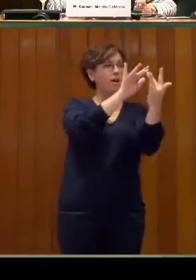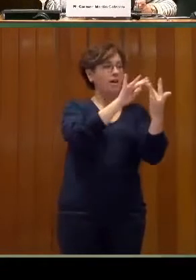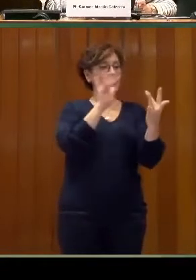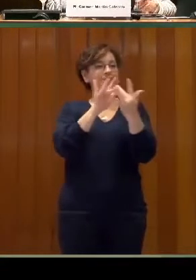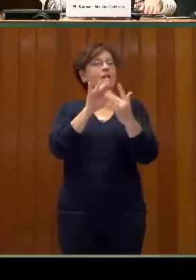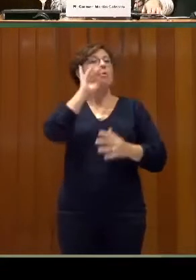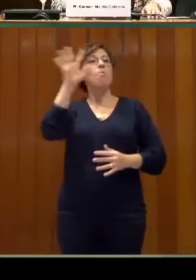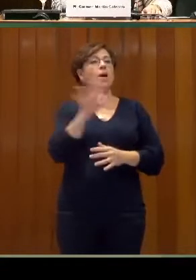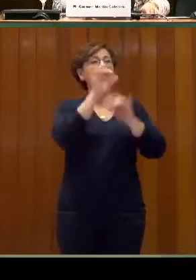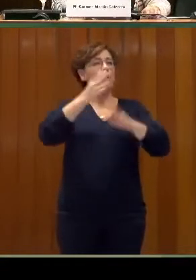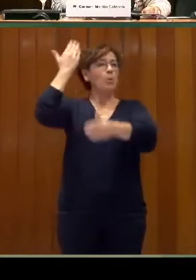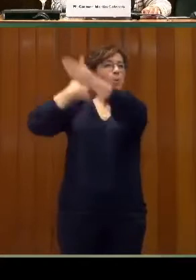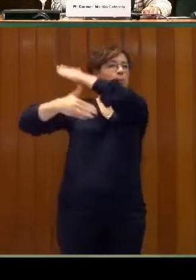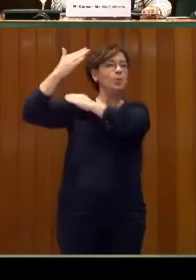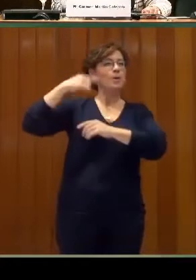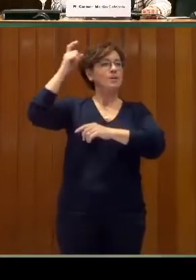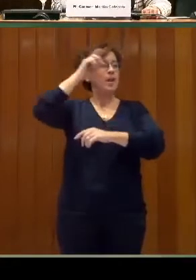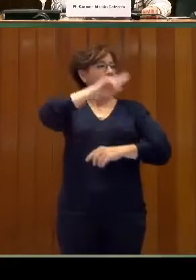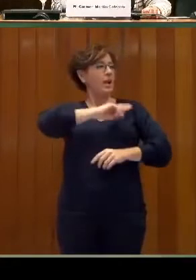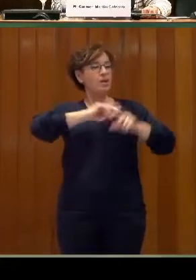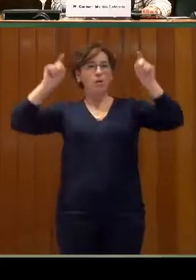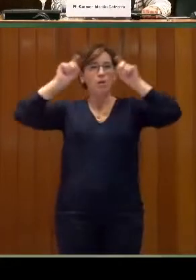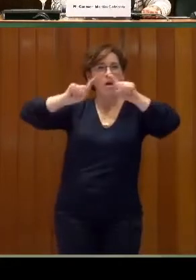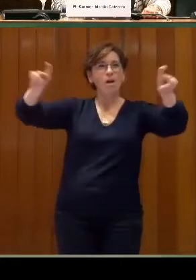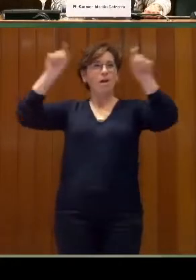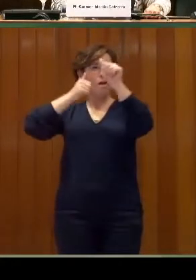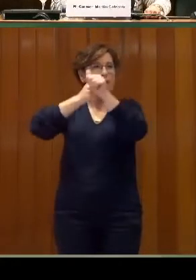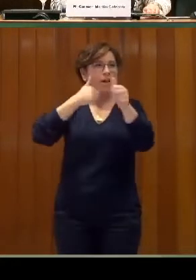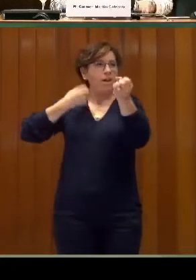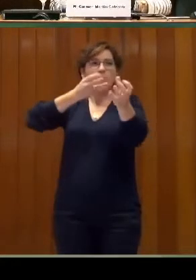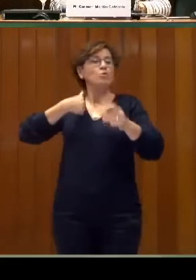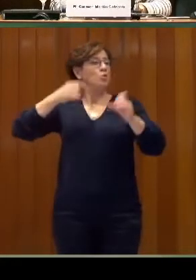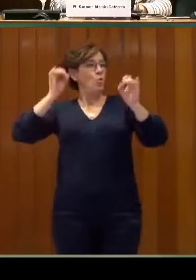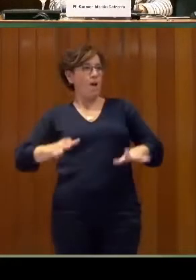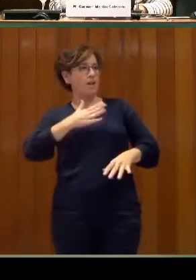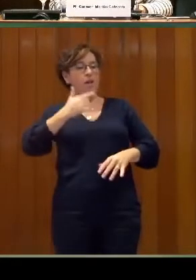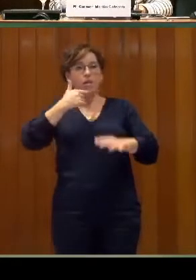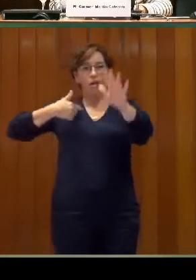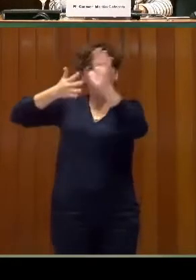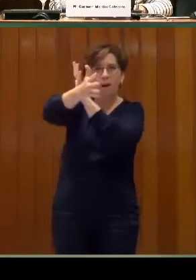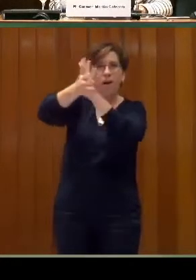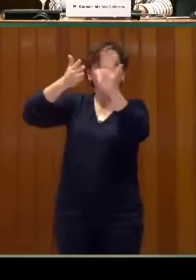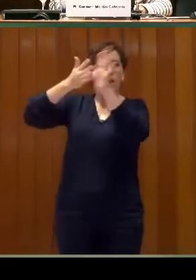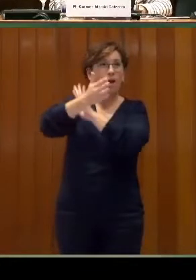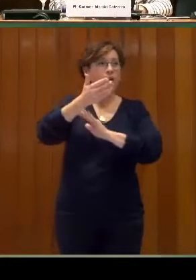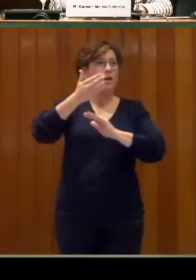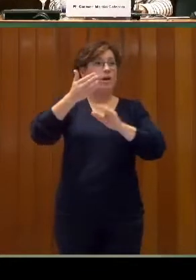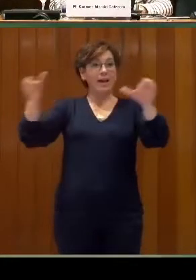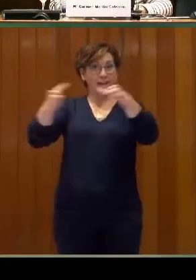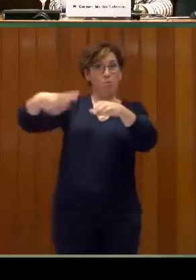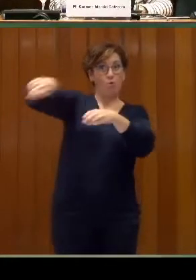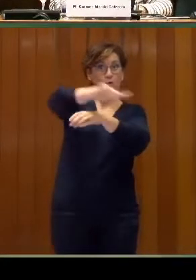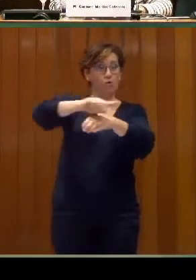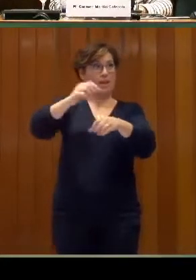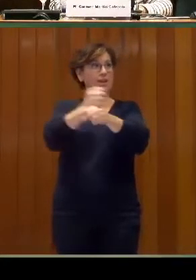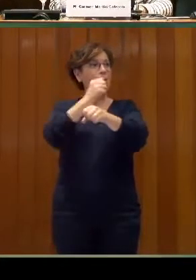evangelización, ¿no? Vamos y les contamos cómo es importante que para todos sus proyectos se